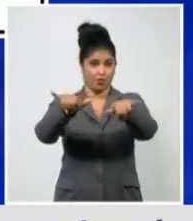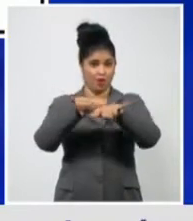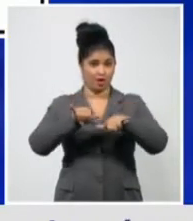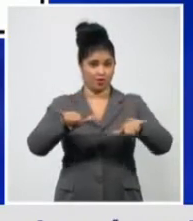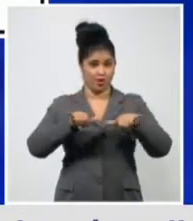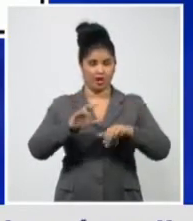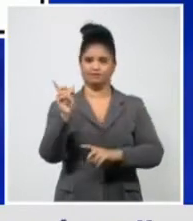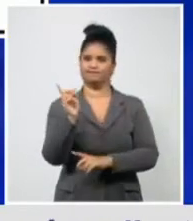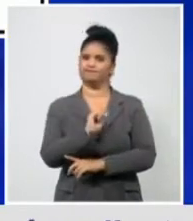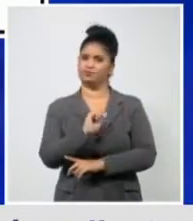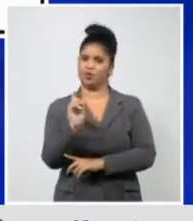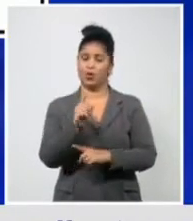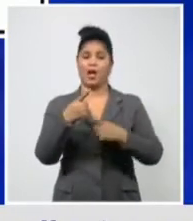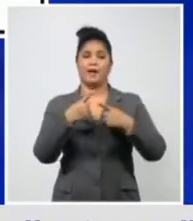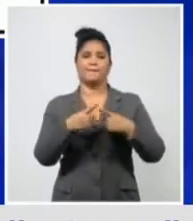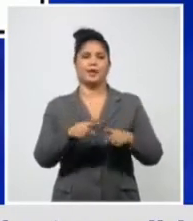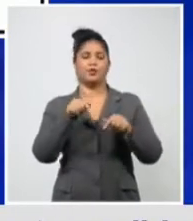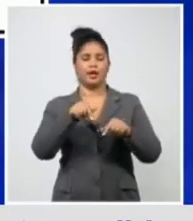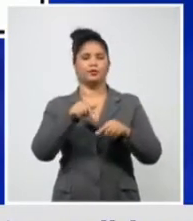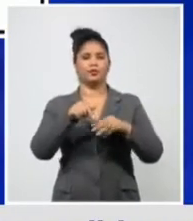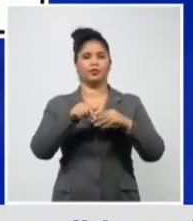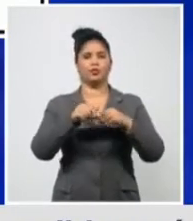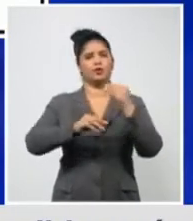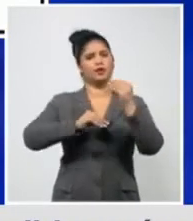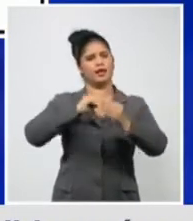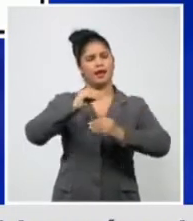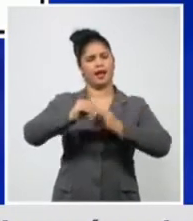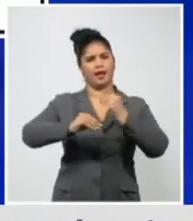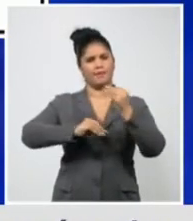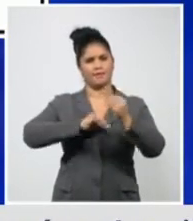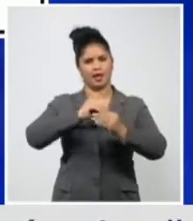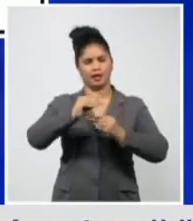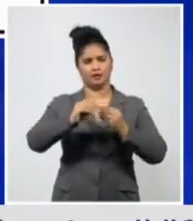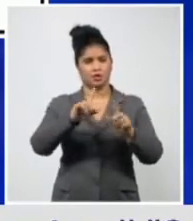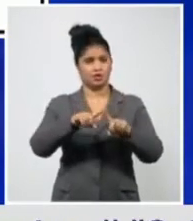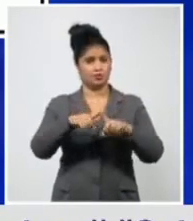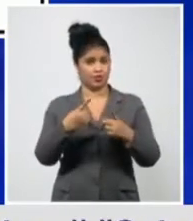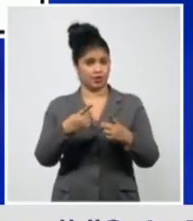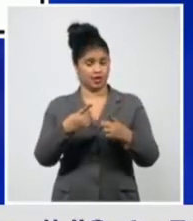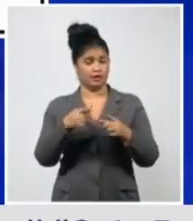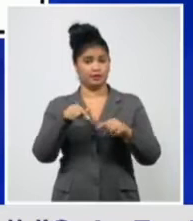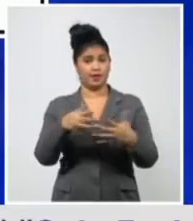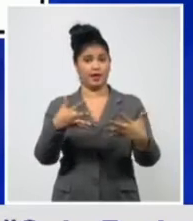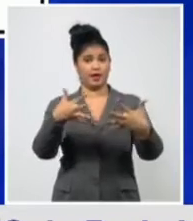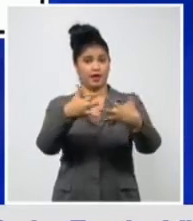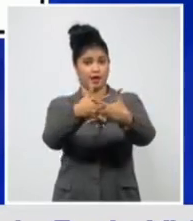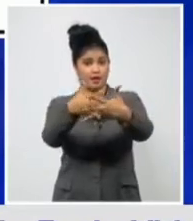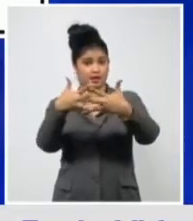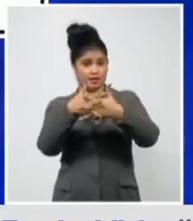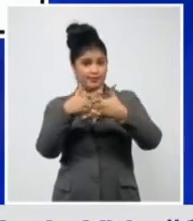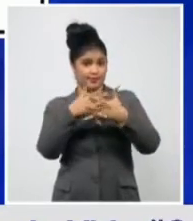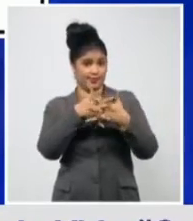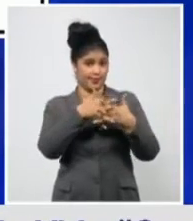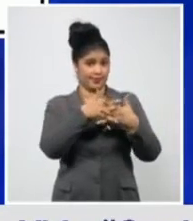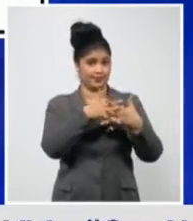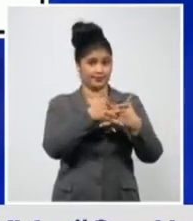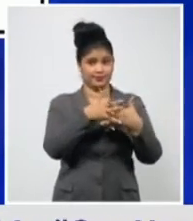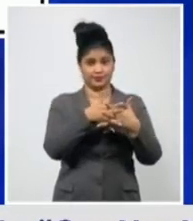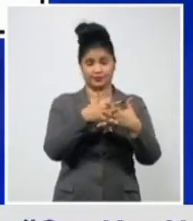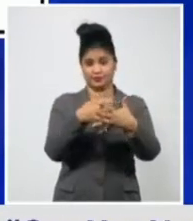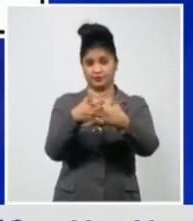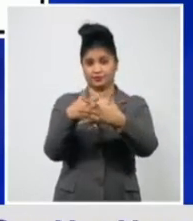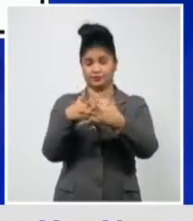de las mutaciones, le da la capacidad de una mayor afinidad entre el receptor viral y el receptor